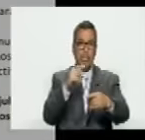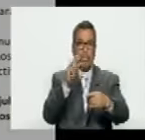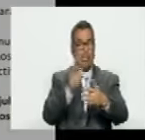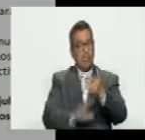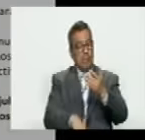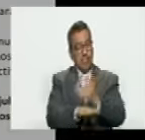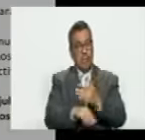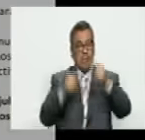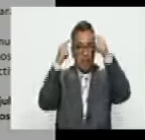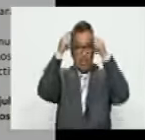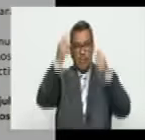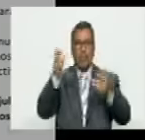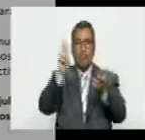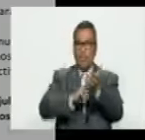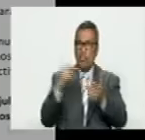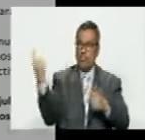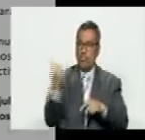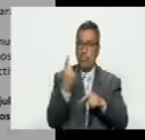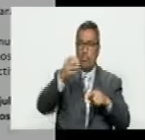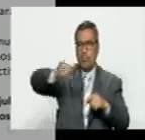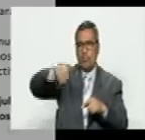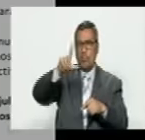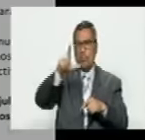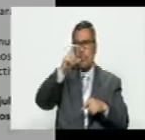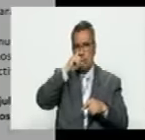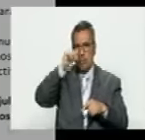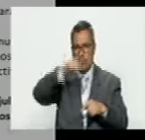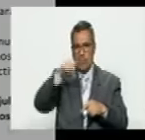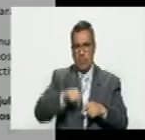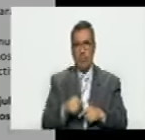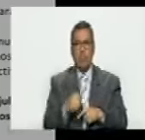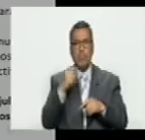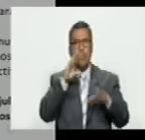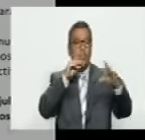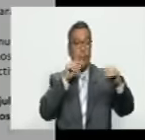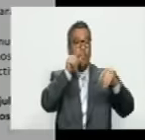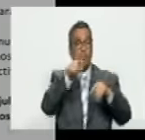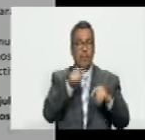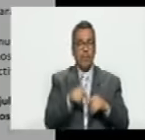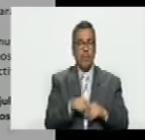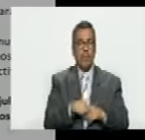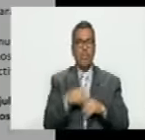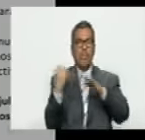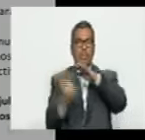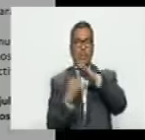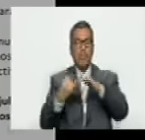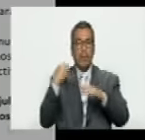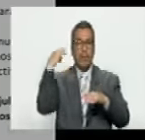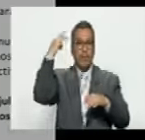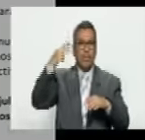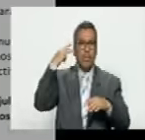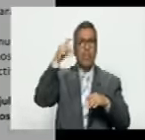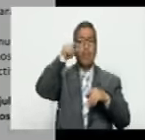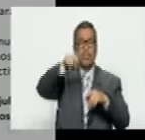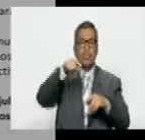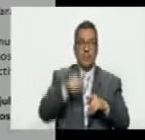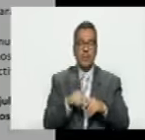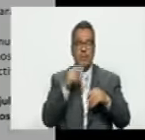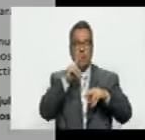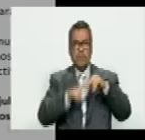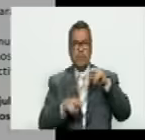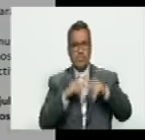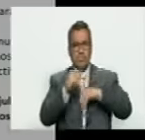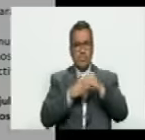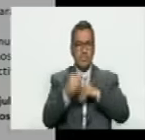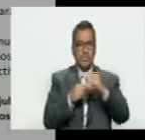ahora reaparece y en julio de este año en una conferencia en una de estas instituciones de Washington que se dedican a generar